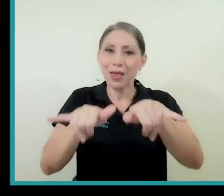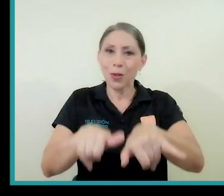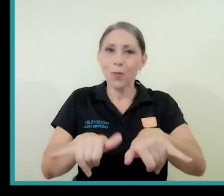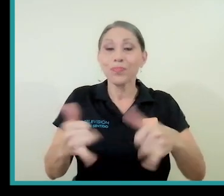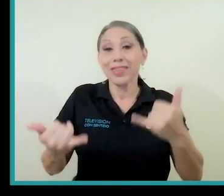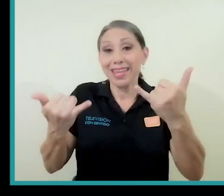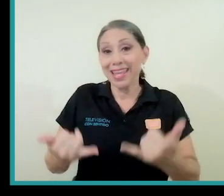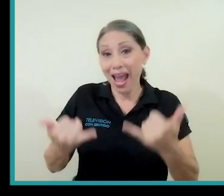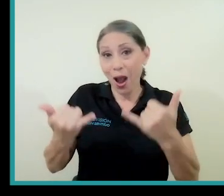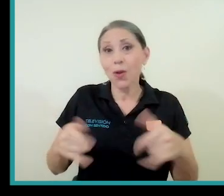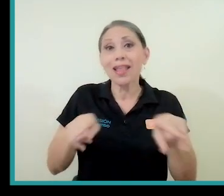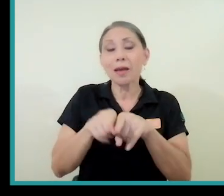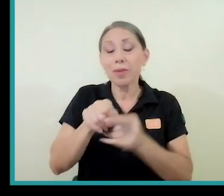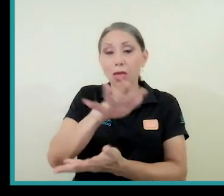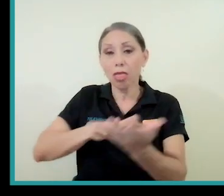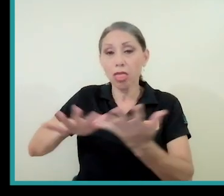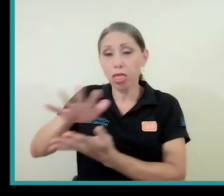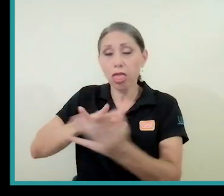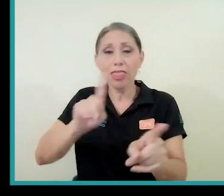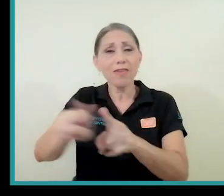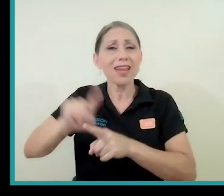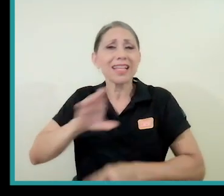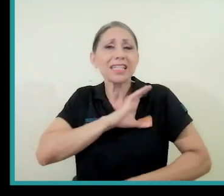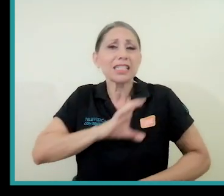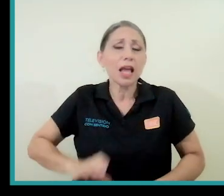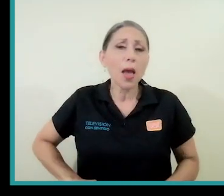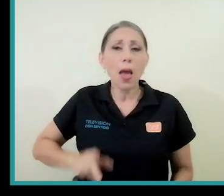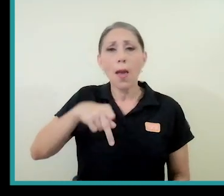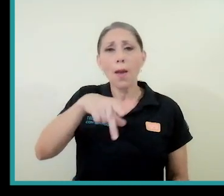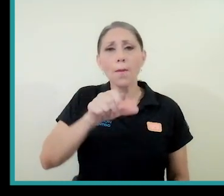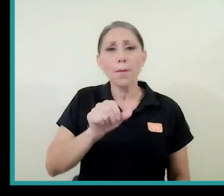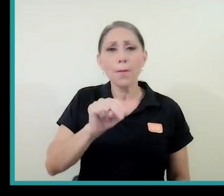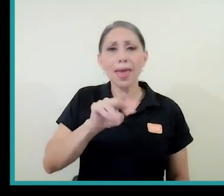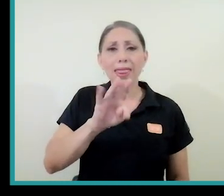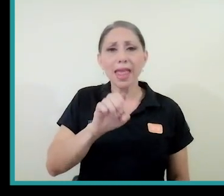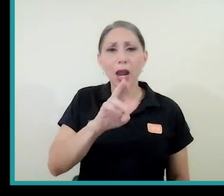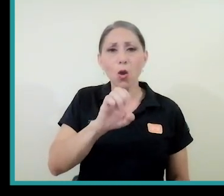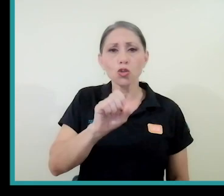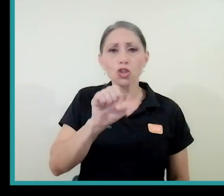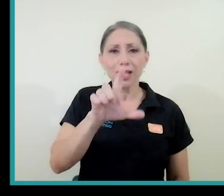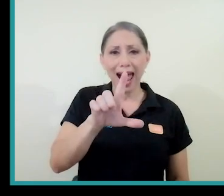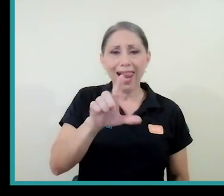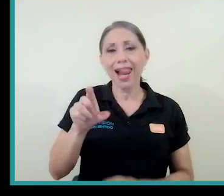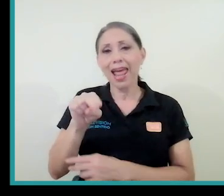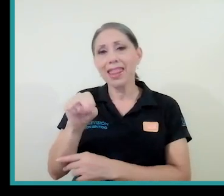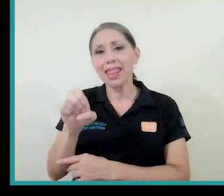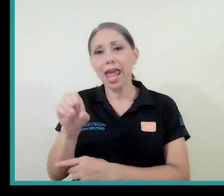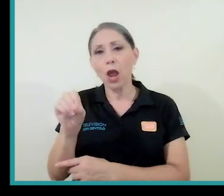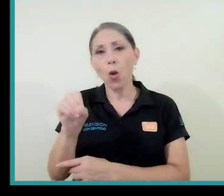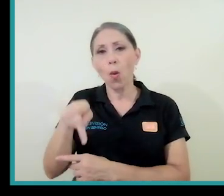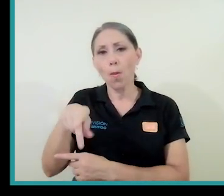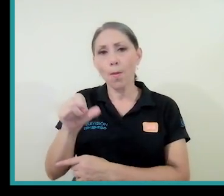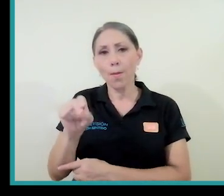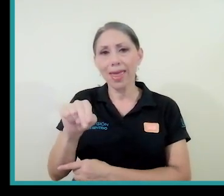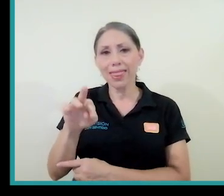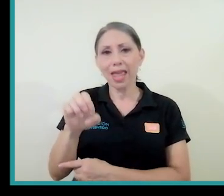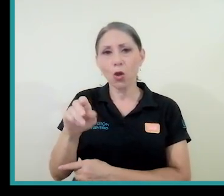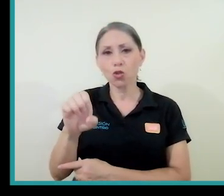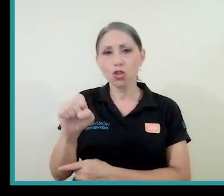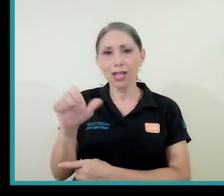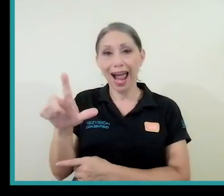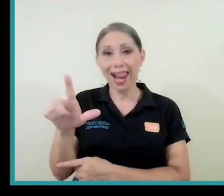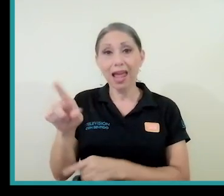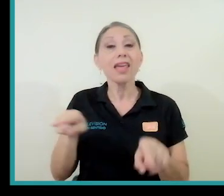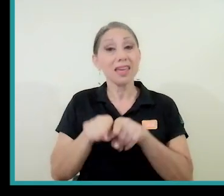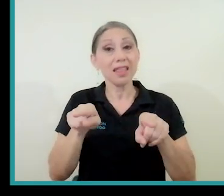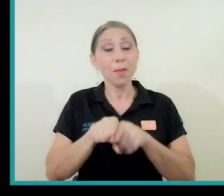versiones del cristianismo pentecostal, neopentecostal e inclusive también tenemos que mencionar